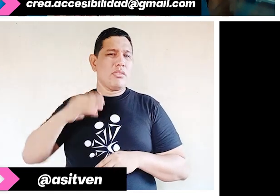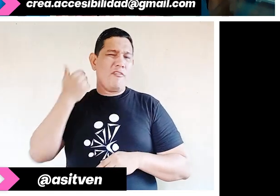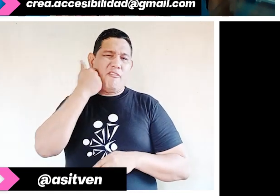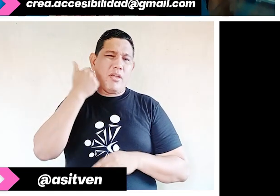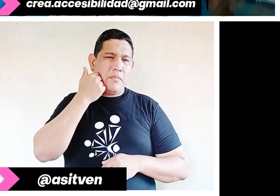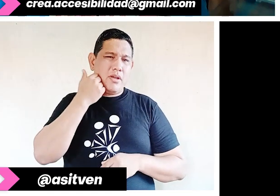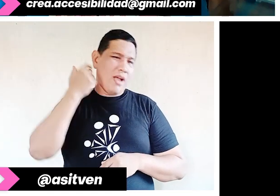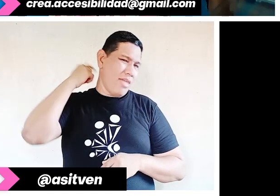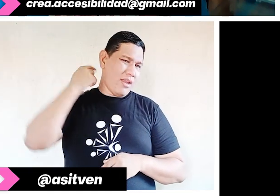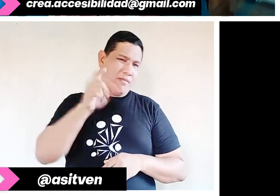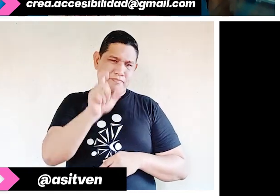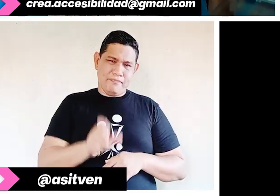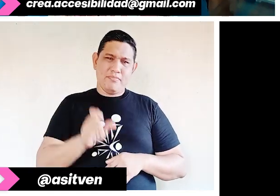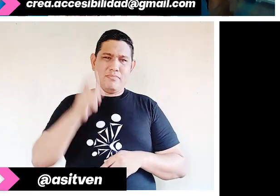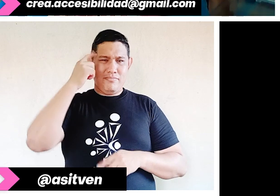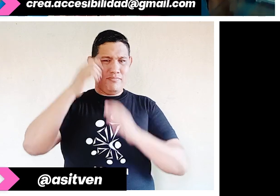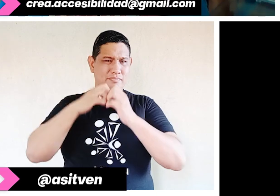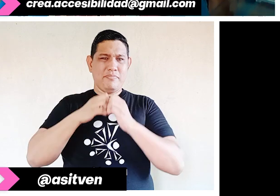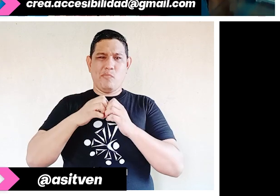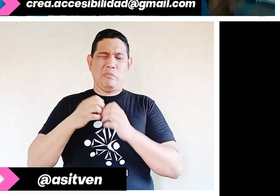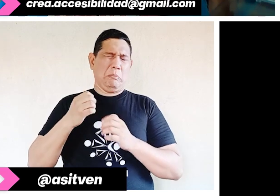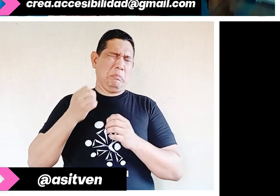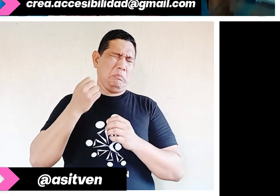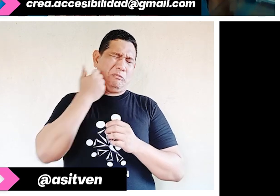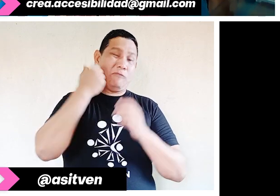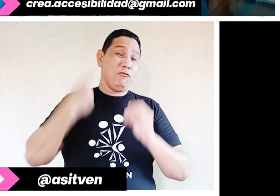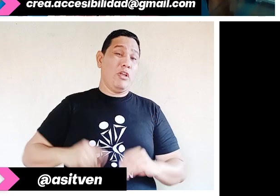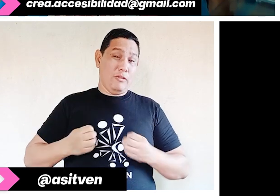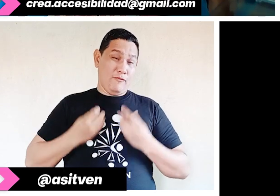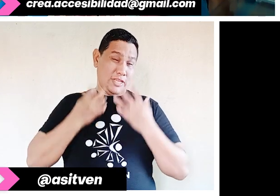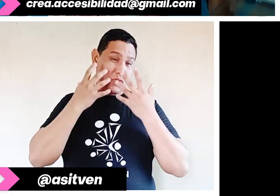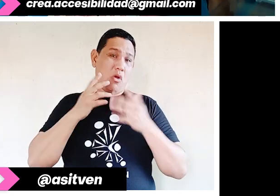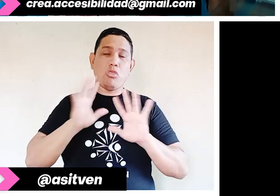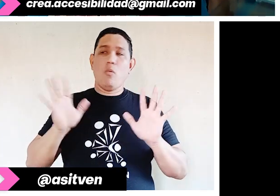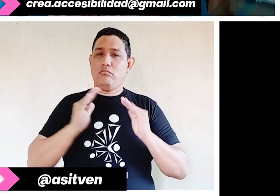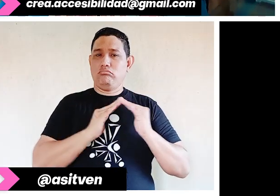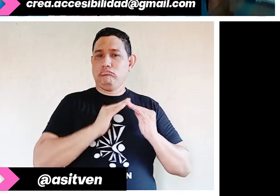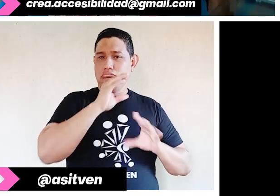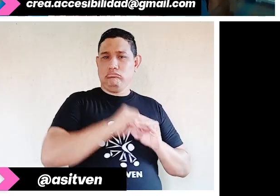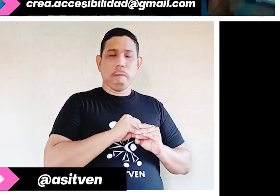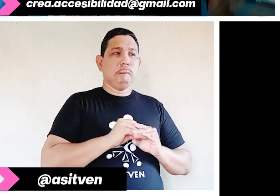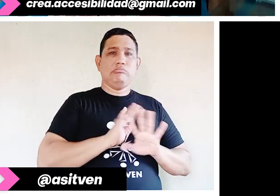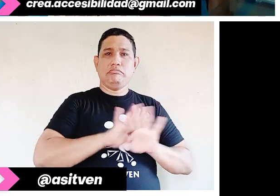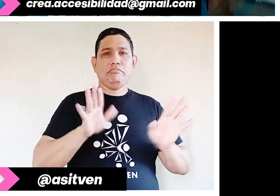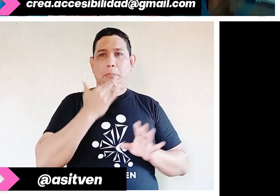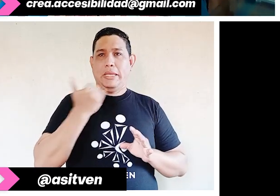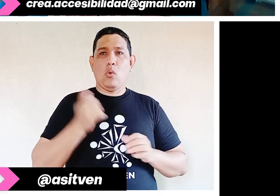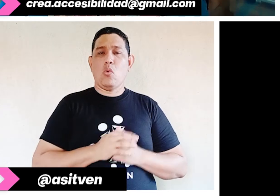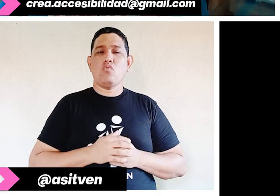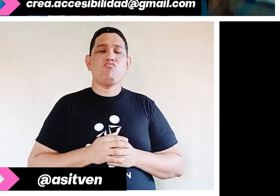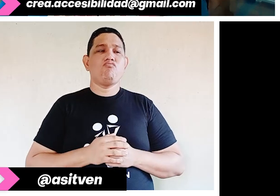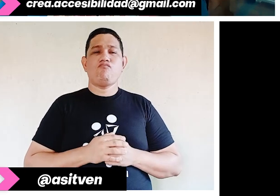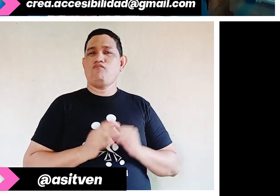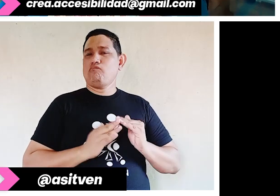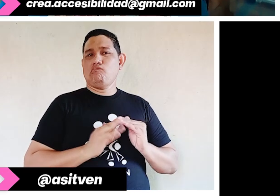me mantenga, estando en Venezuela además, que me mantenga lo más aislada posible. Entonces, decidí hacer el